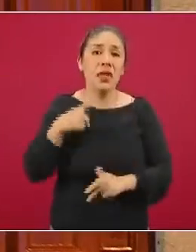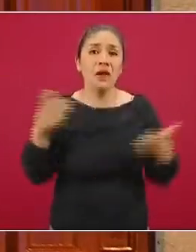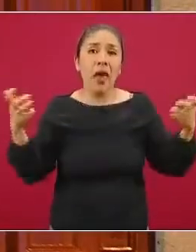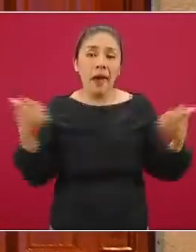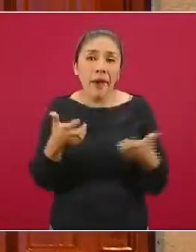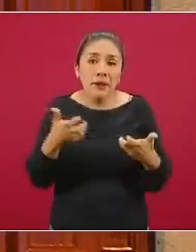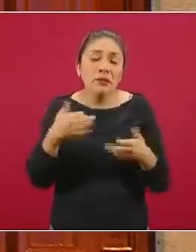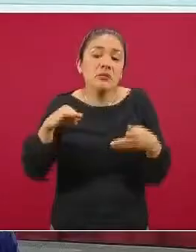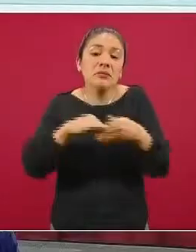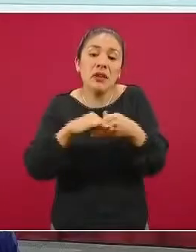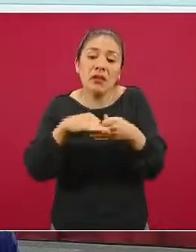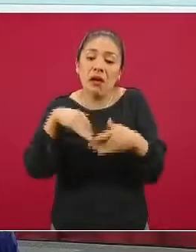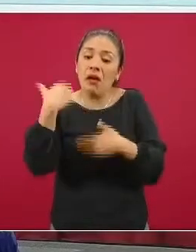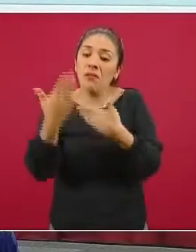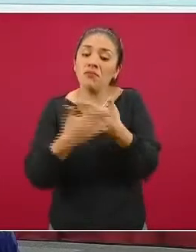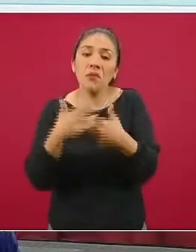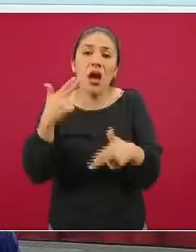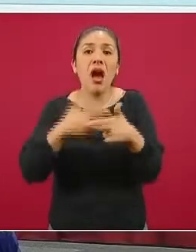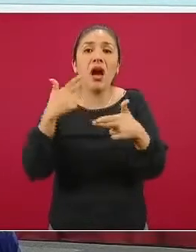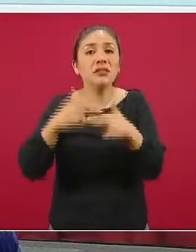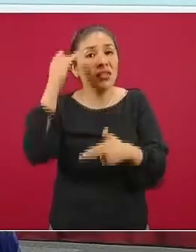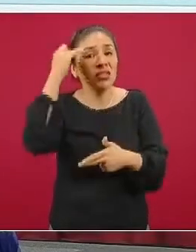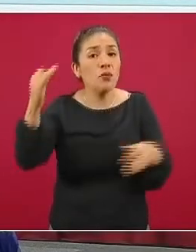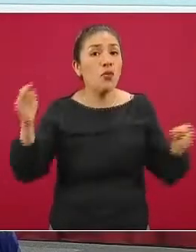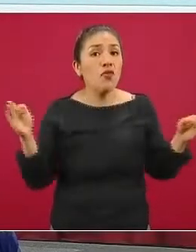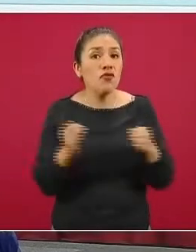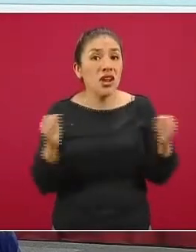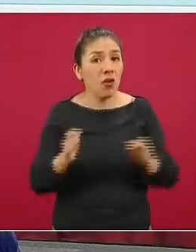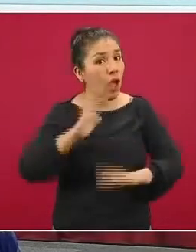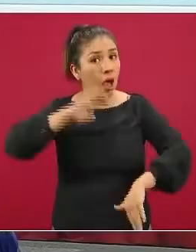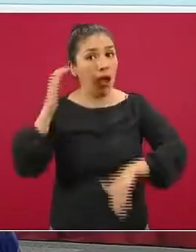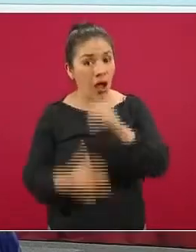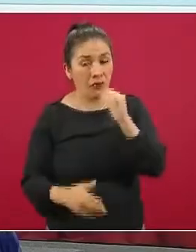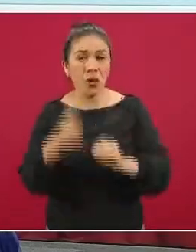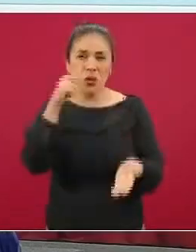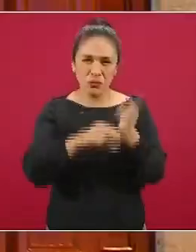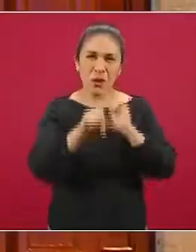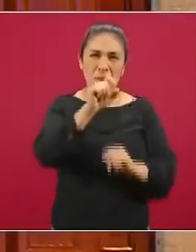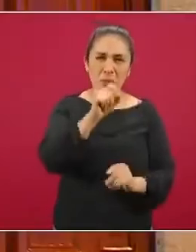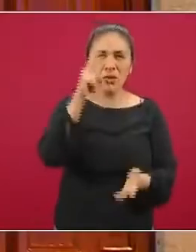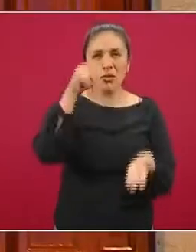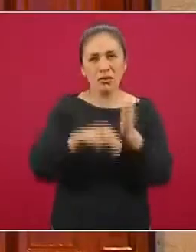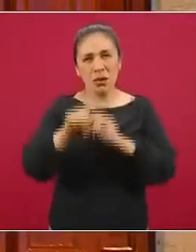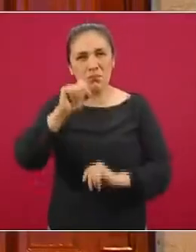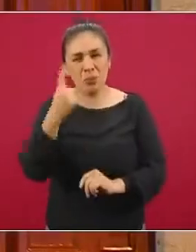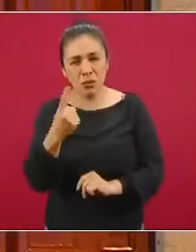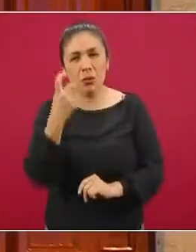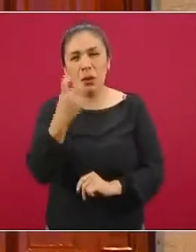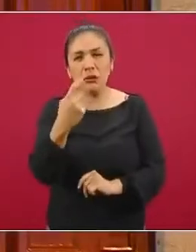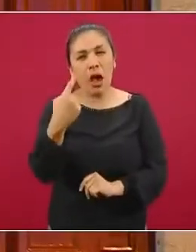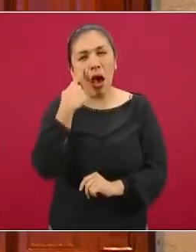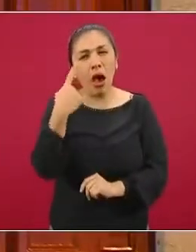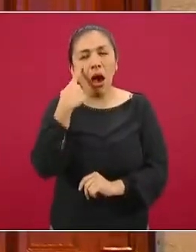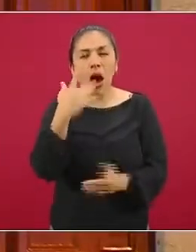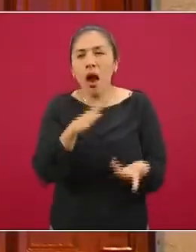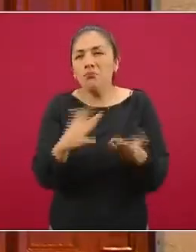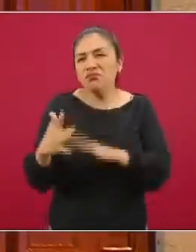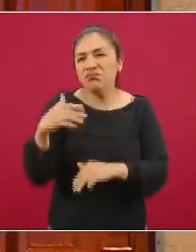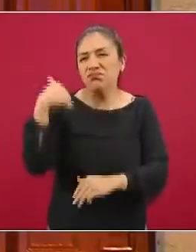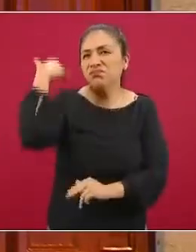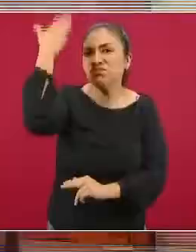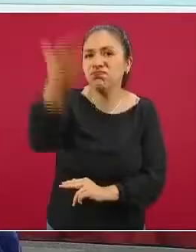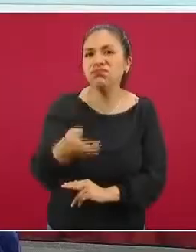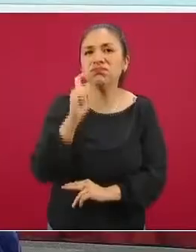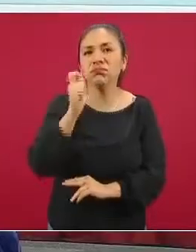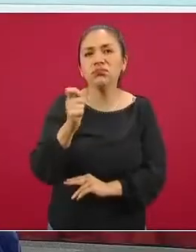por lo menos hasta que salgamos de la temporada invernal 2020-2021. Esto sucede aproximadamente